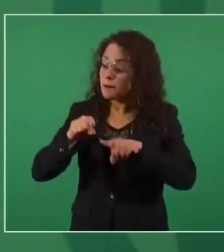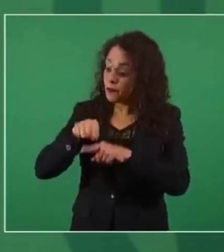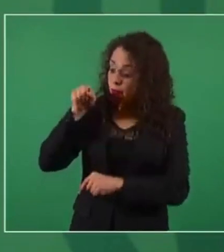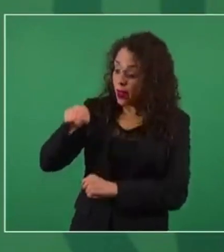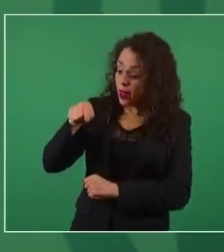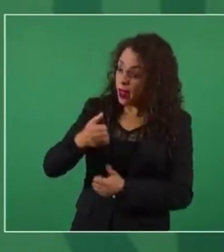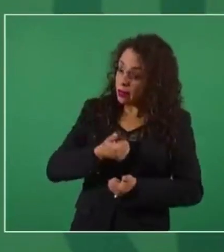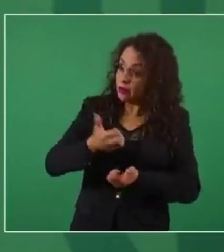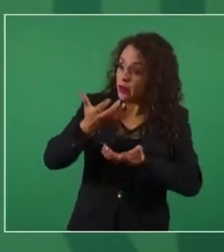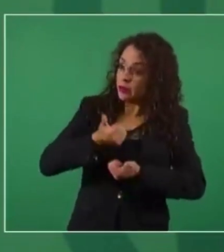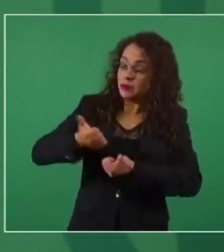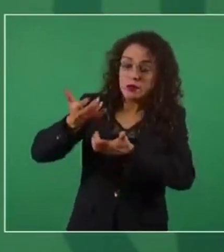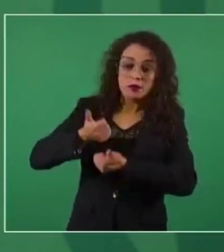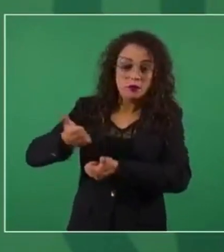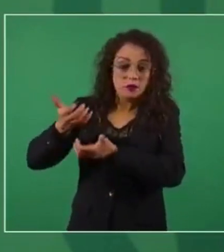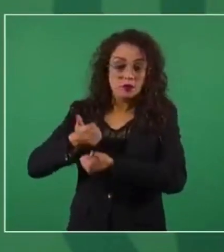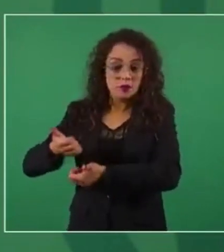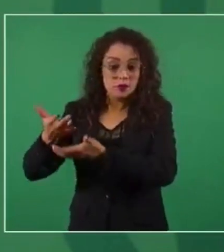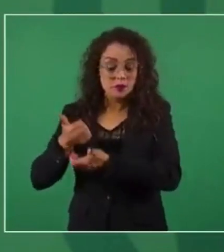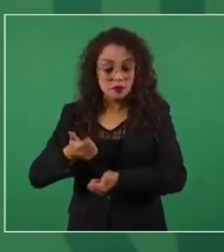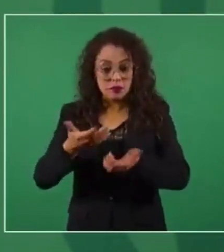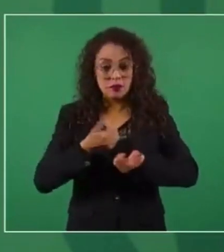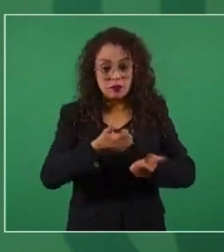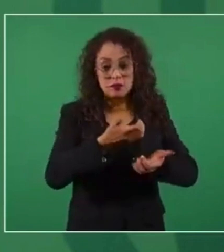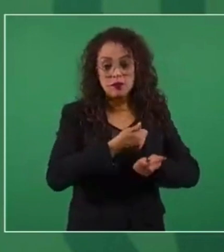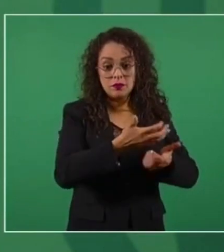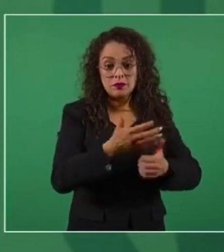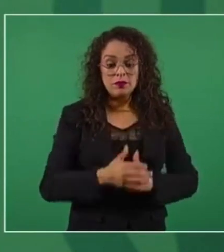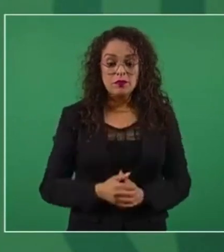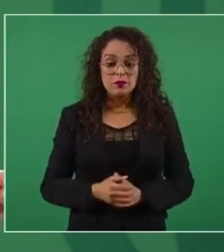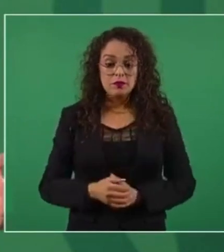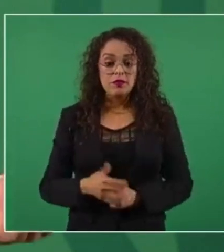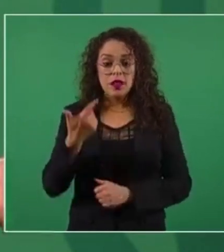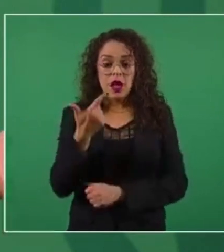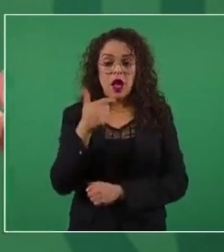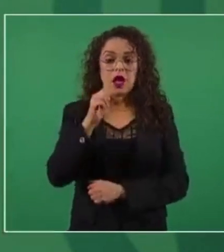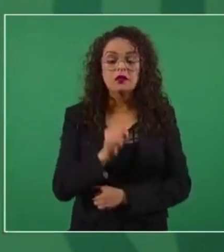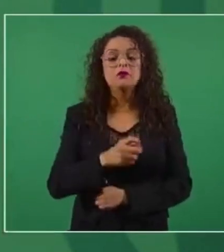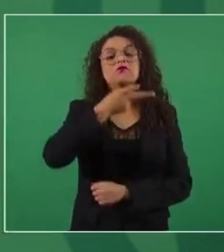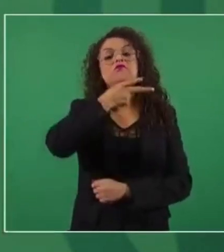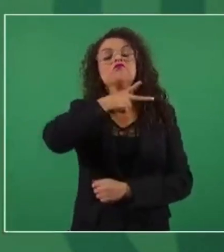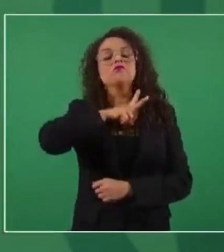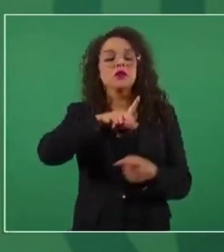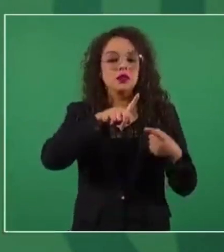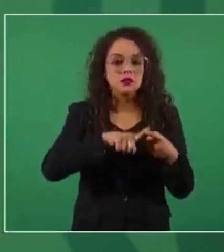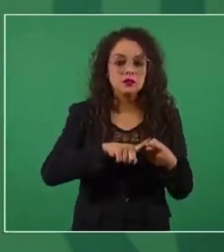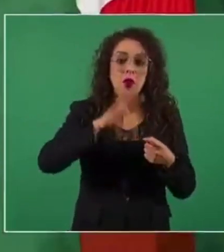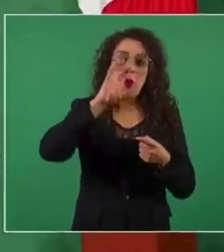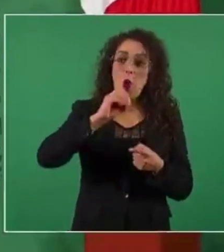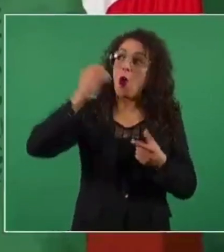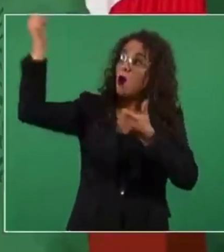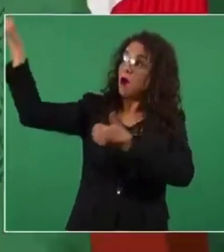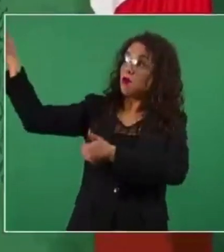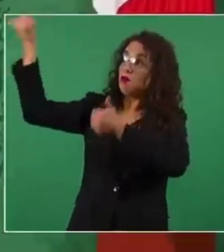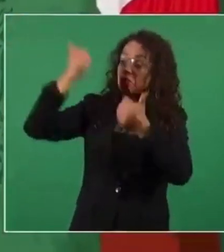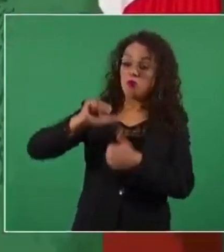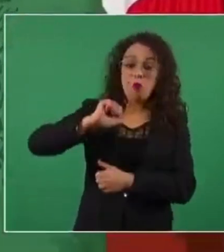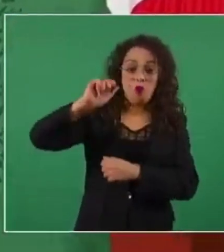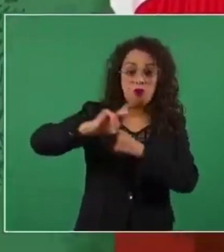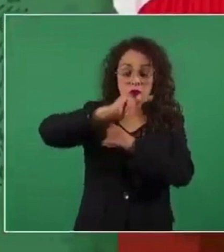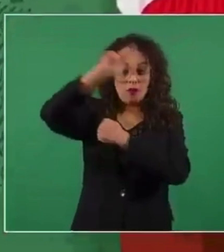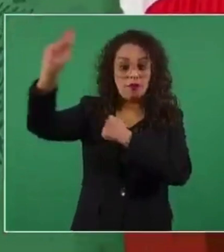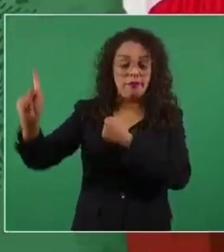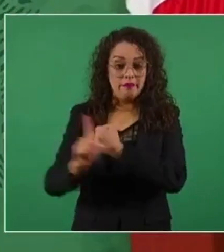que se abastecen de gas de Pemex o importan el gas lo